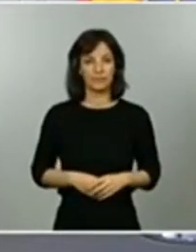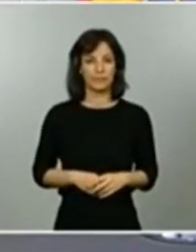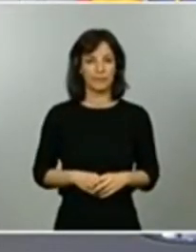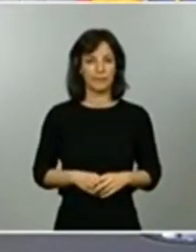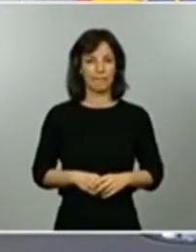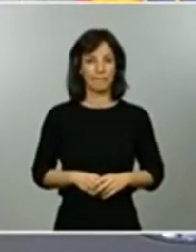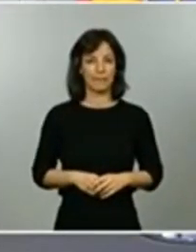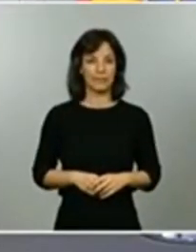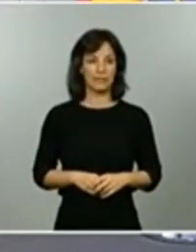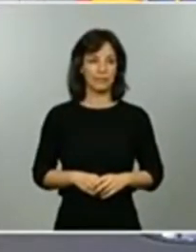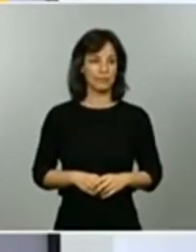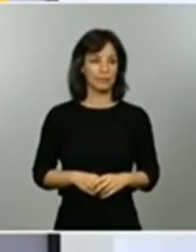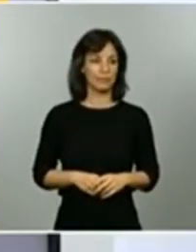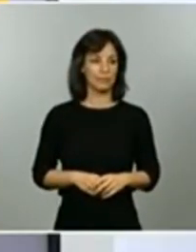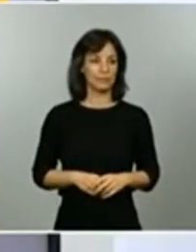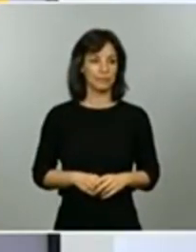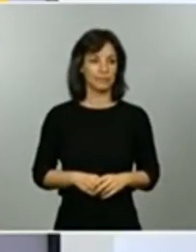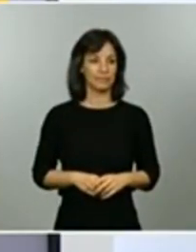Muchas gracias, ministro.